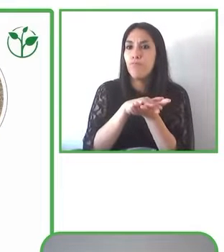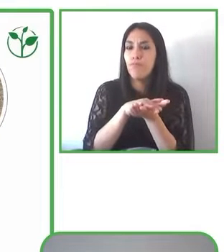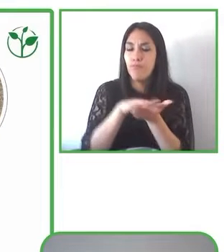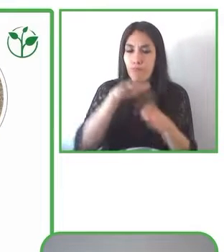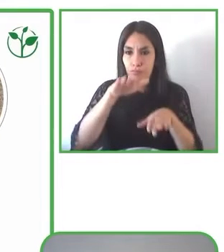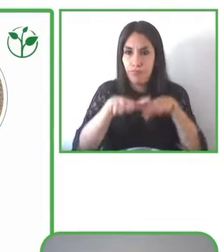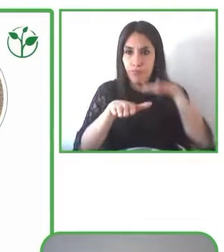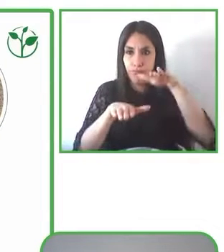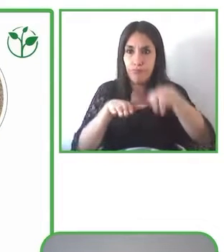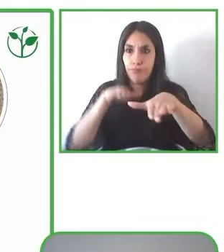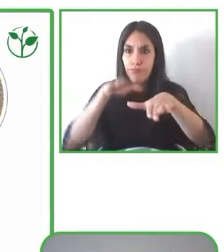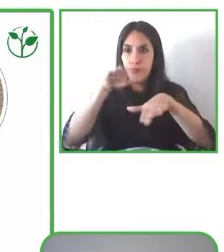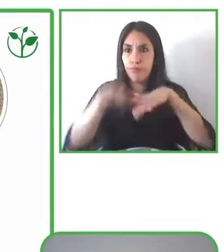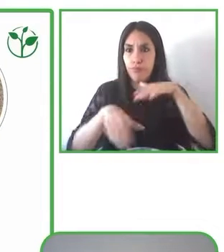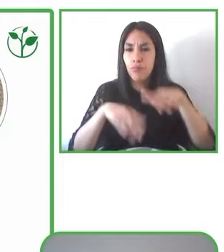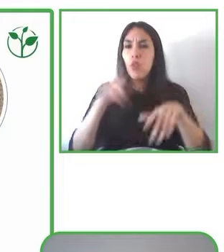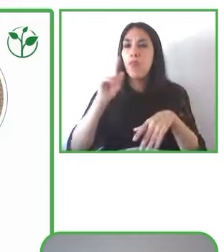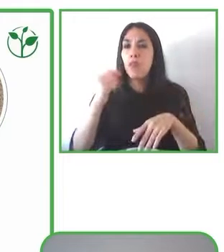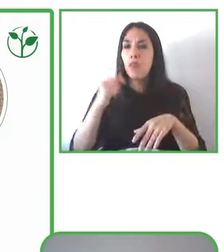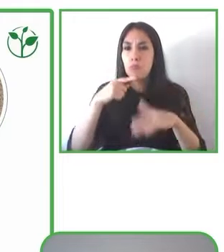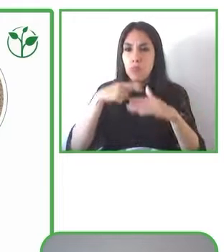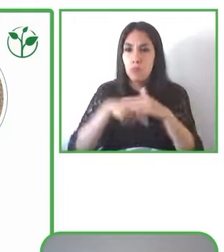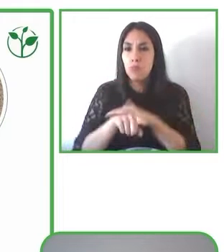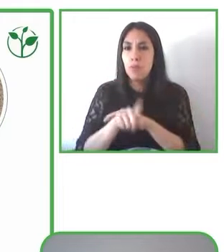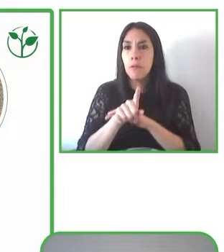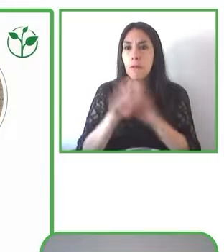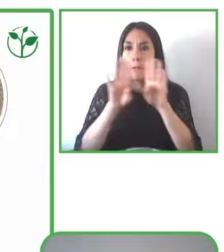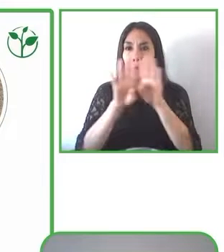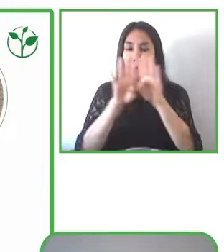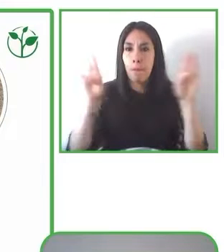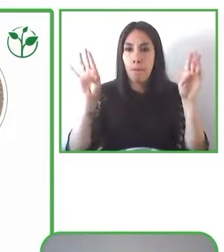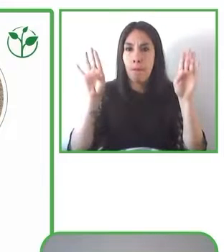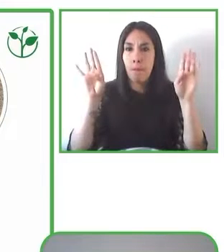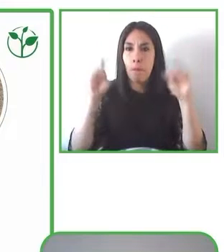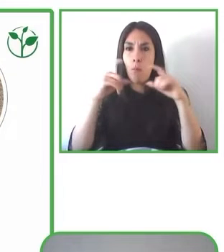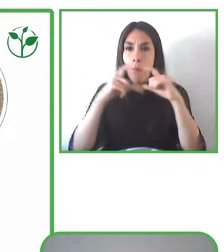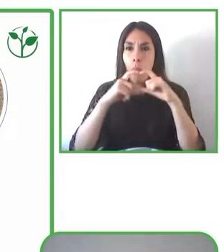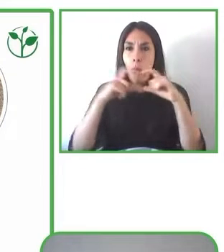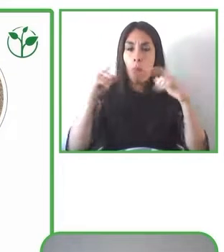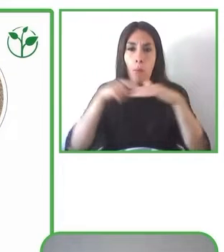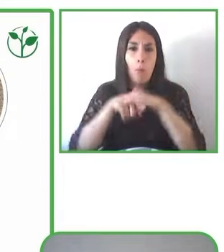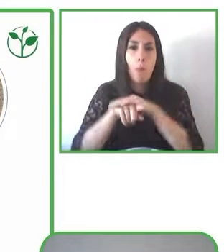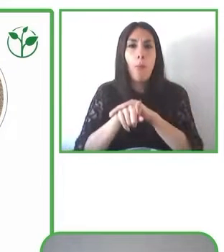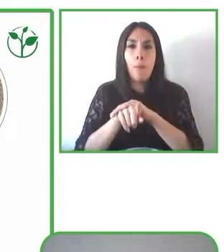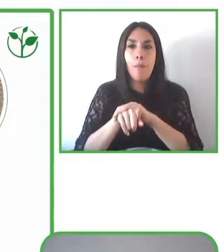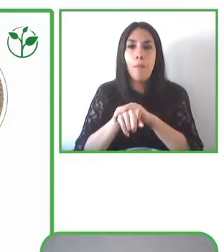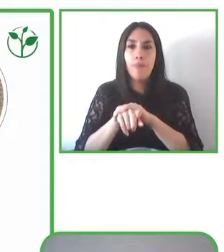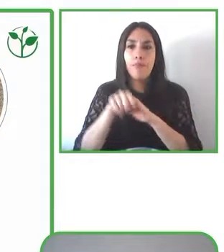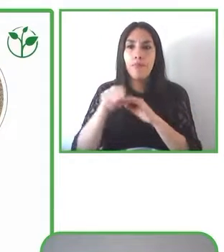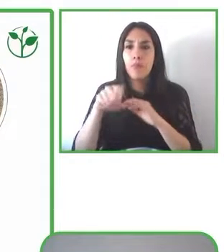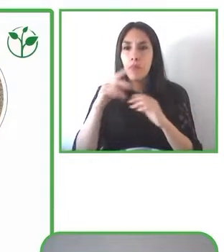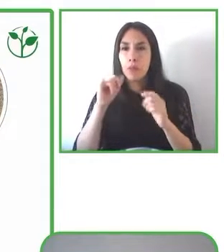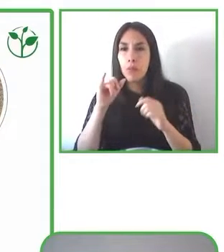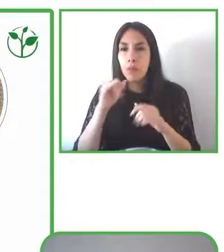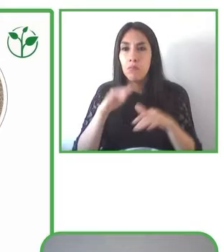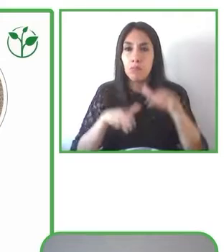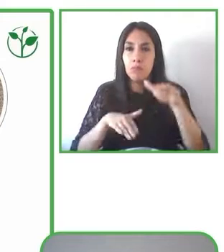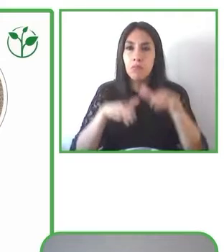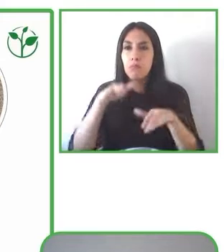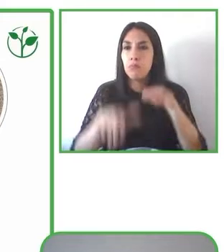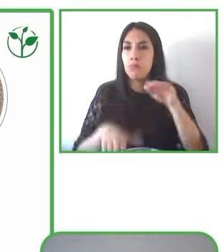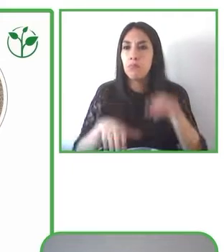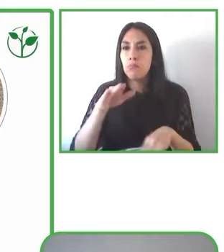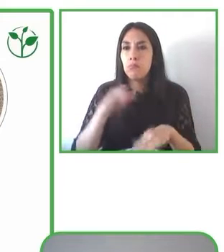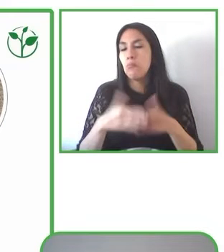Esto ya, yo lo llamaría una, entre comillas, accesorio, pero es algo que si la accesibilidad